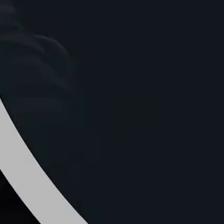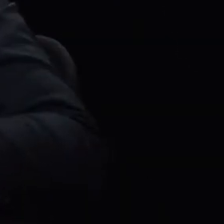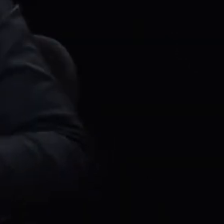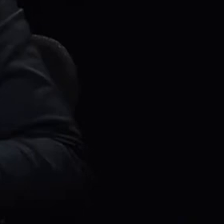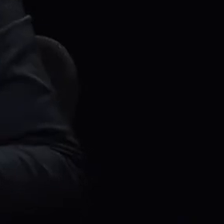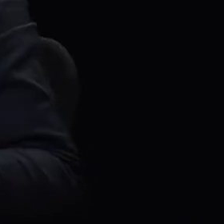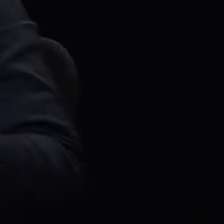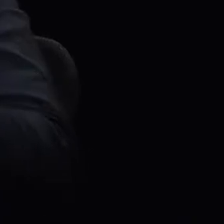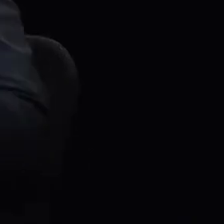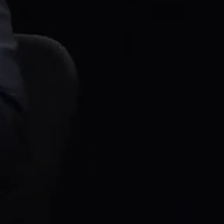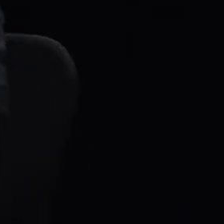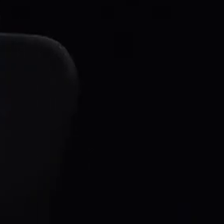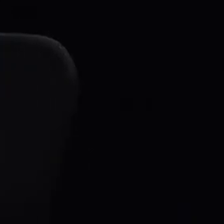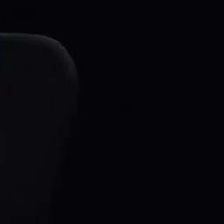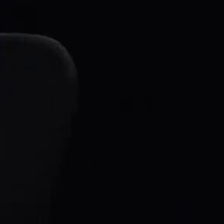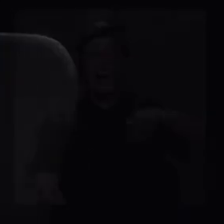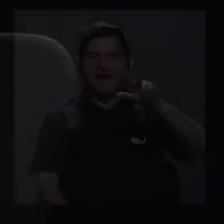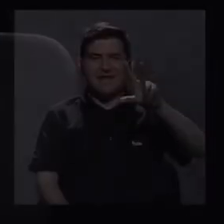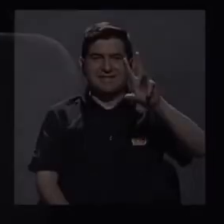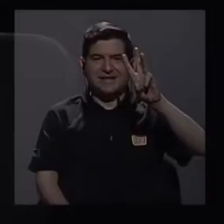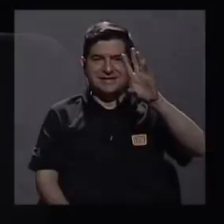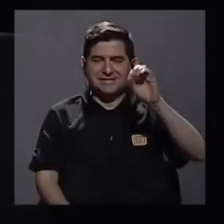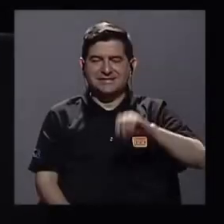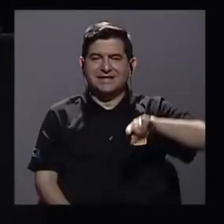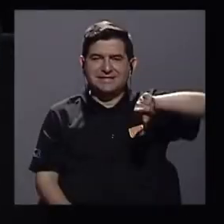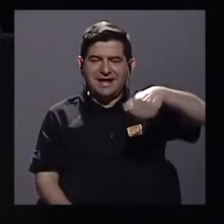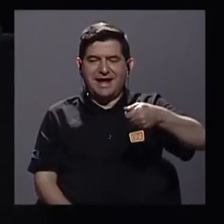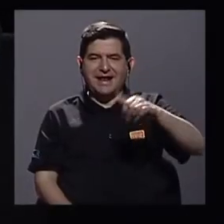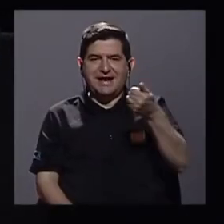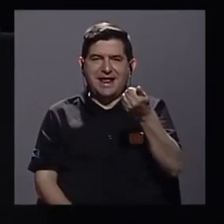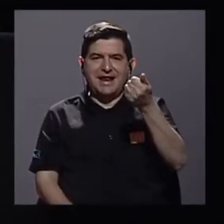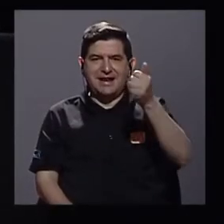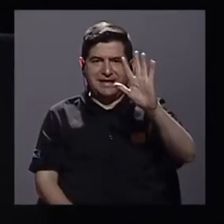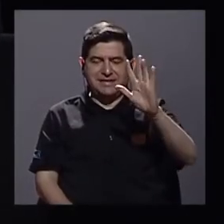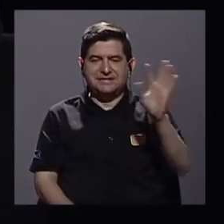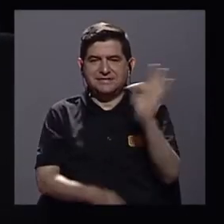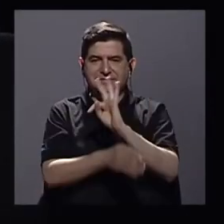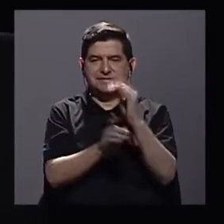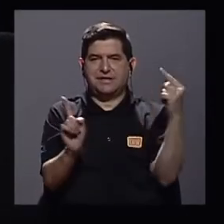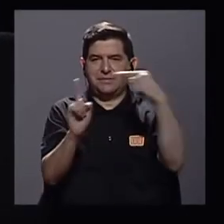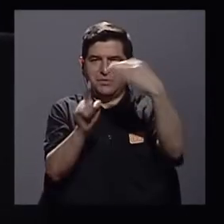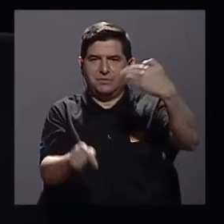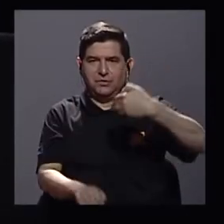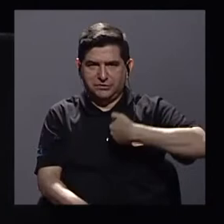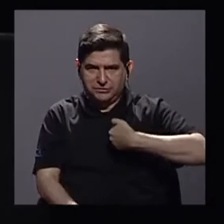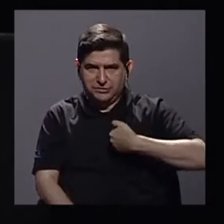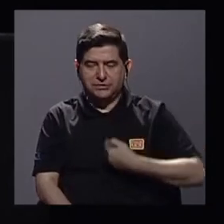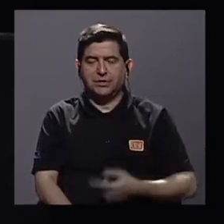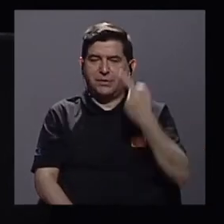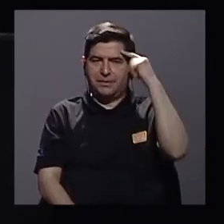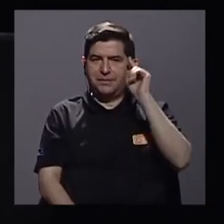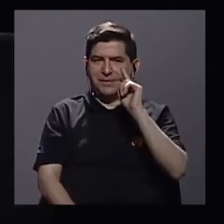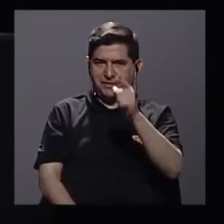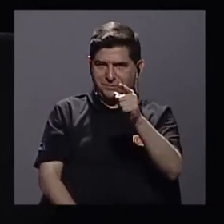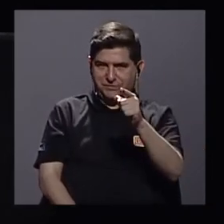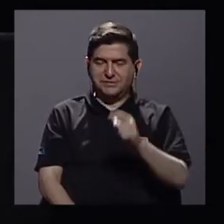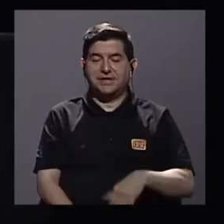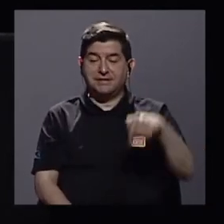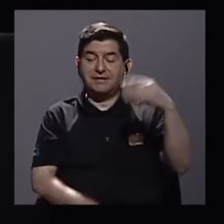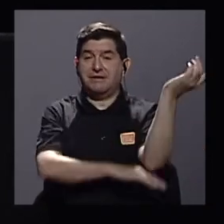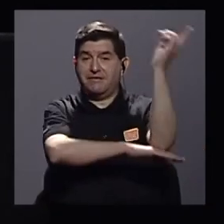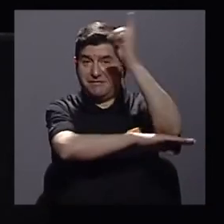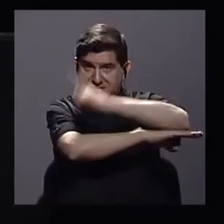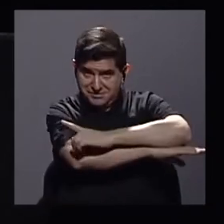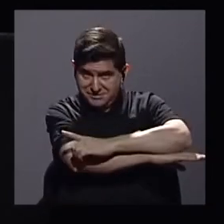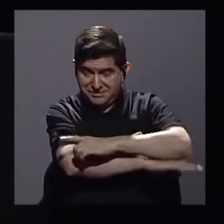Hola, estamos en 360 acá en el canal 15 donde hacemos televisión con sentido para usted y el día de